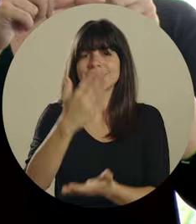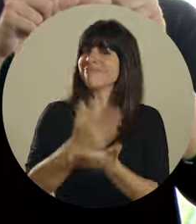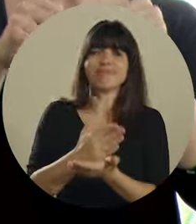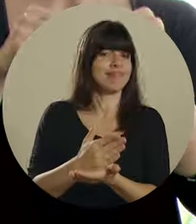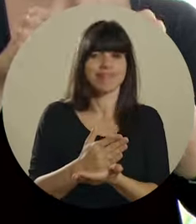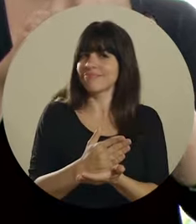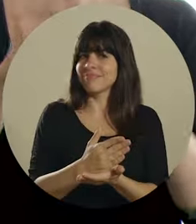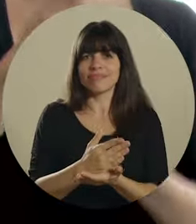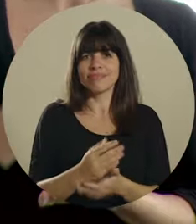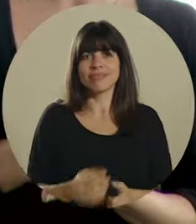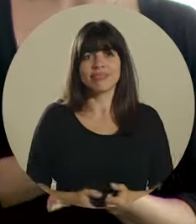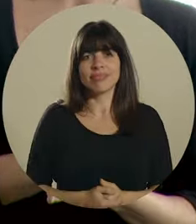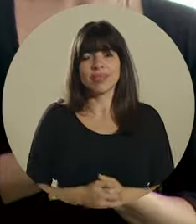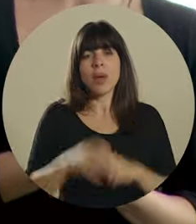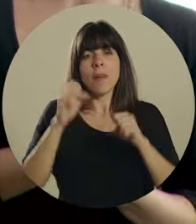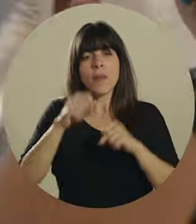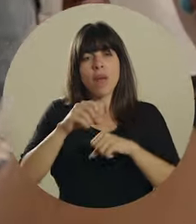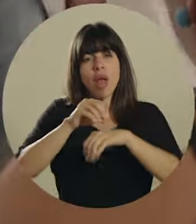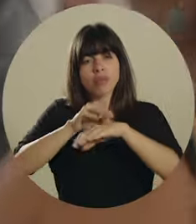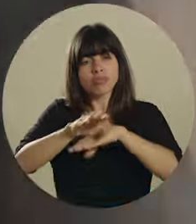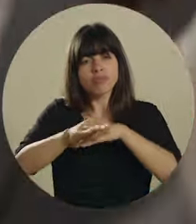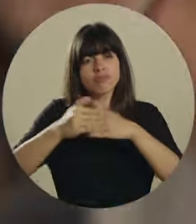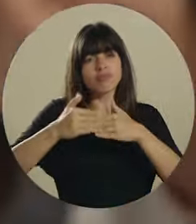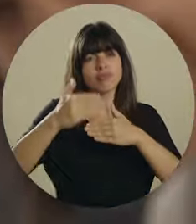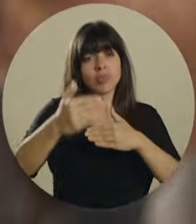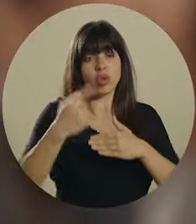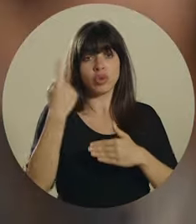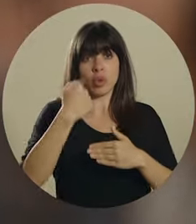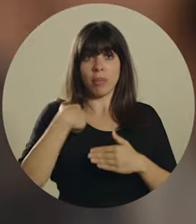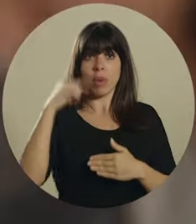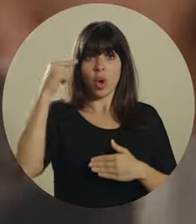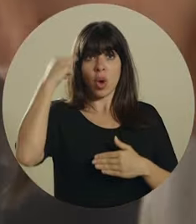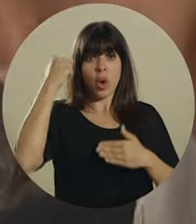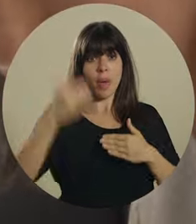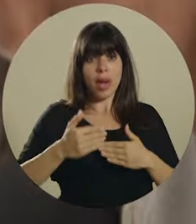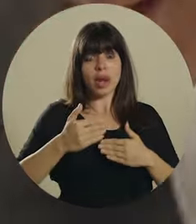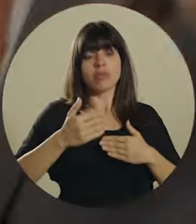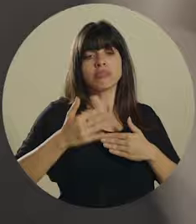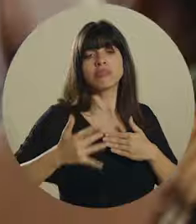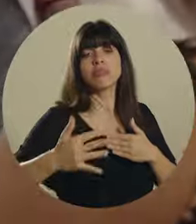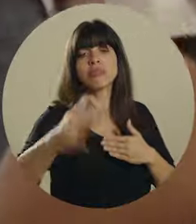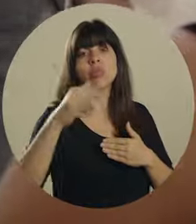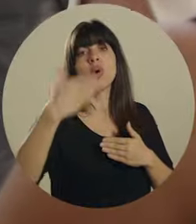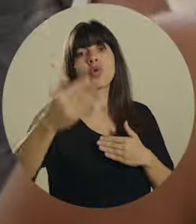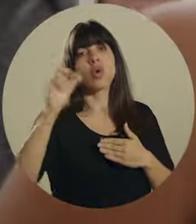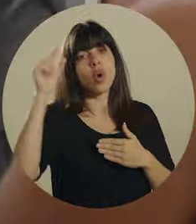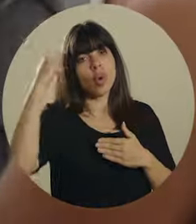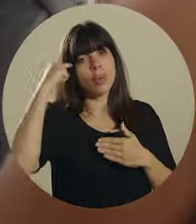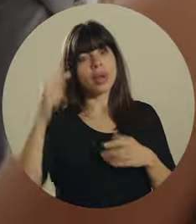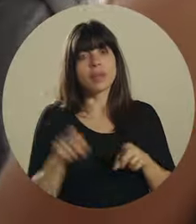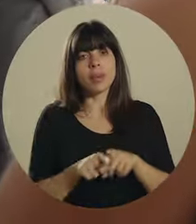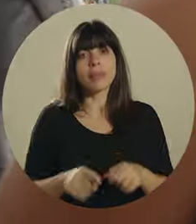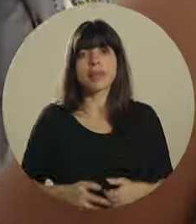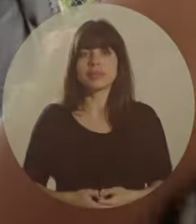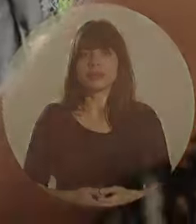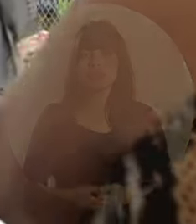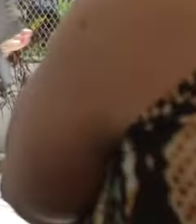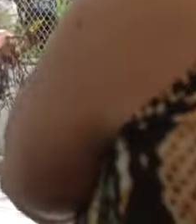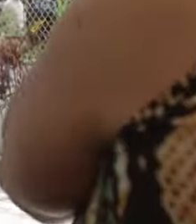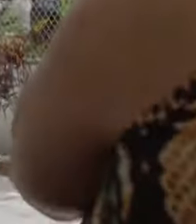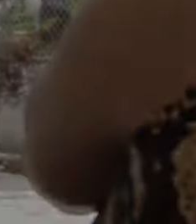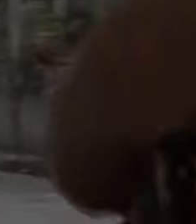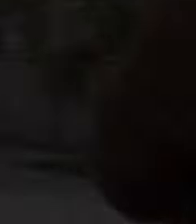adelante. No se detenga y trascienda mi gobierno y los gobiernos que vengan después.